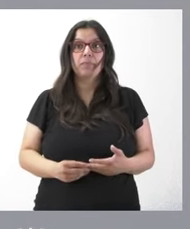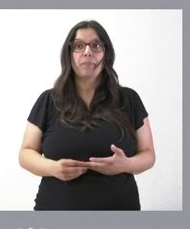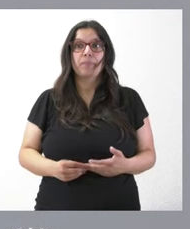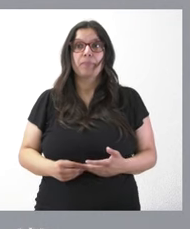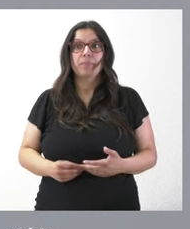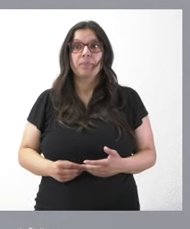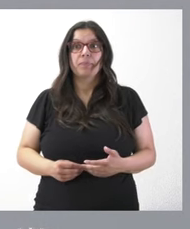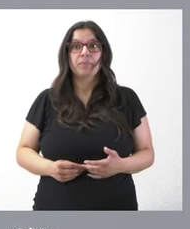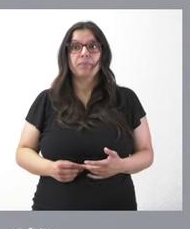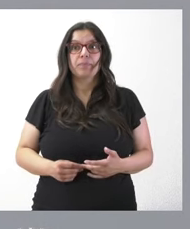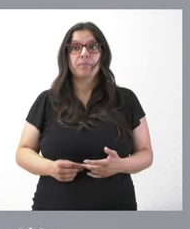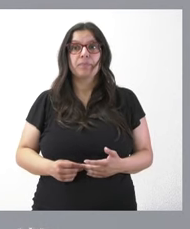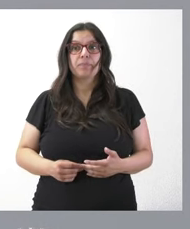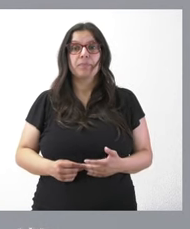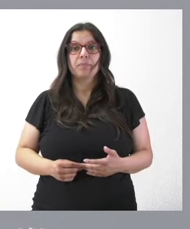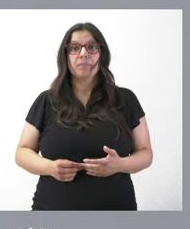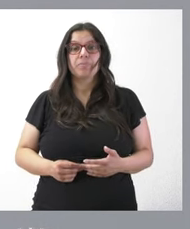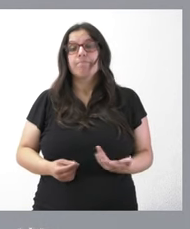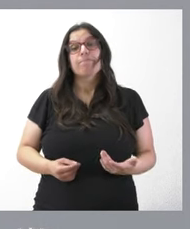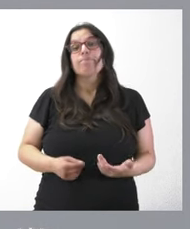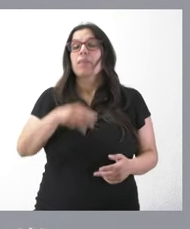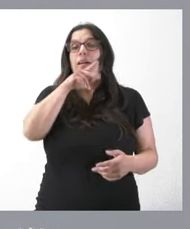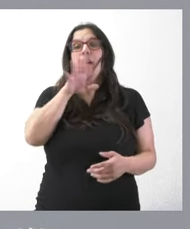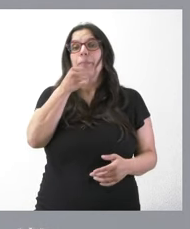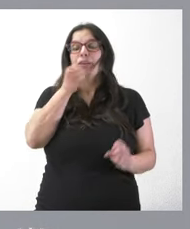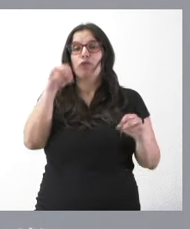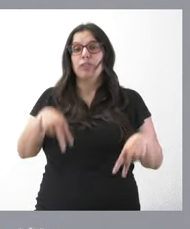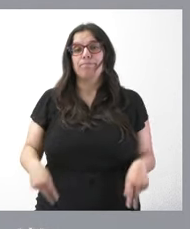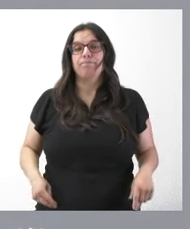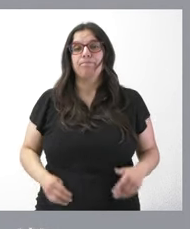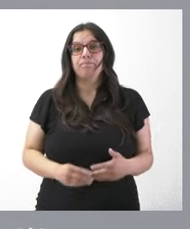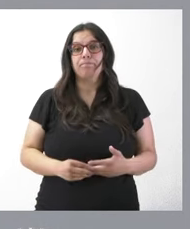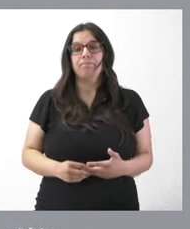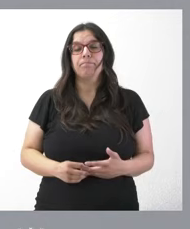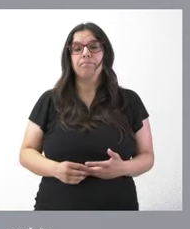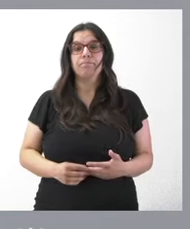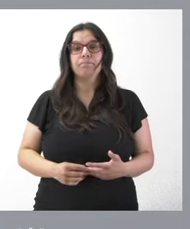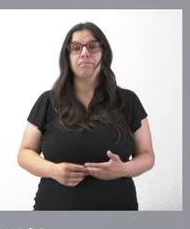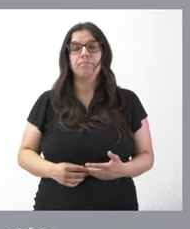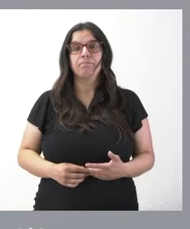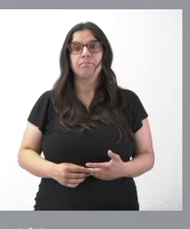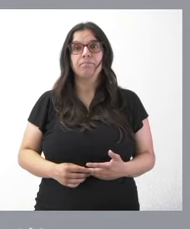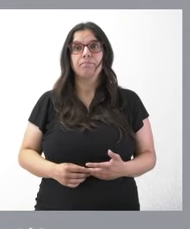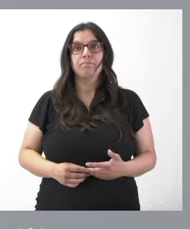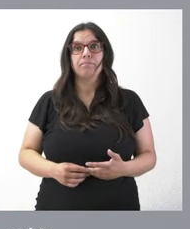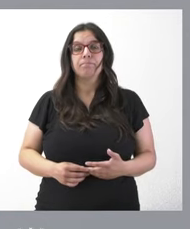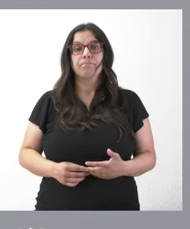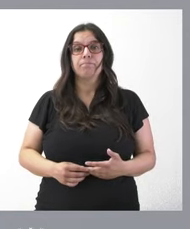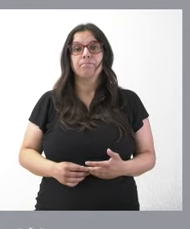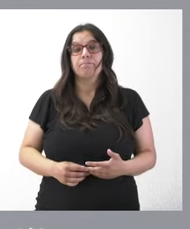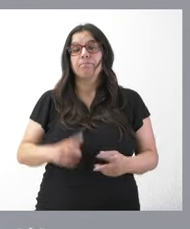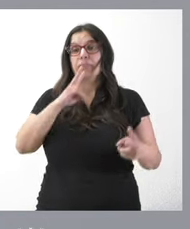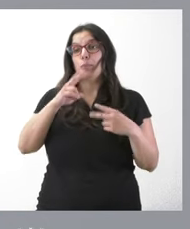compromiso de trabajo? ¿no se entiende a hablar internamente cuándo se salen esas candidades? ¿es diferencial? pues no lo sé